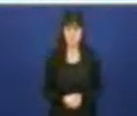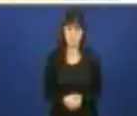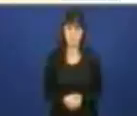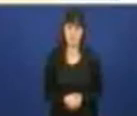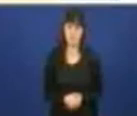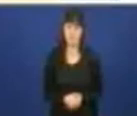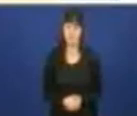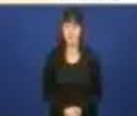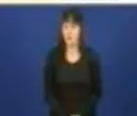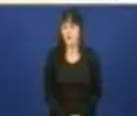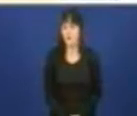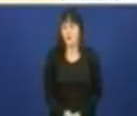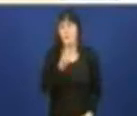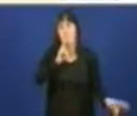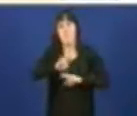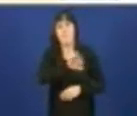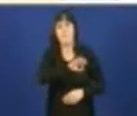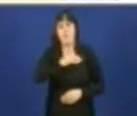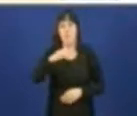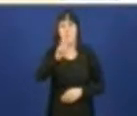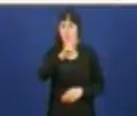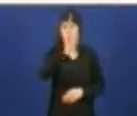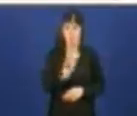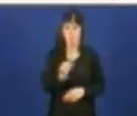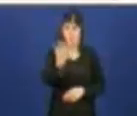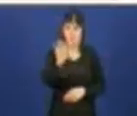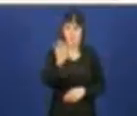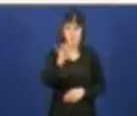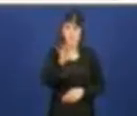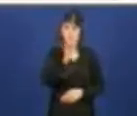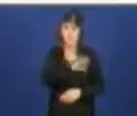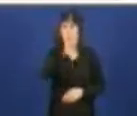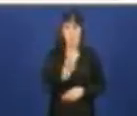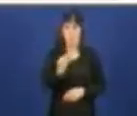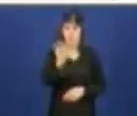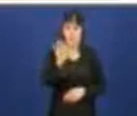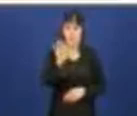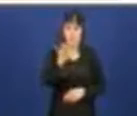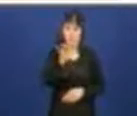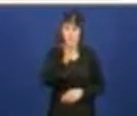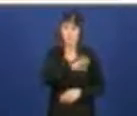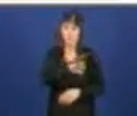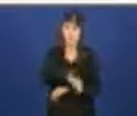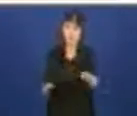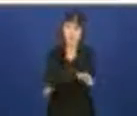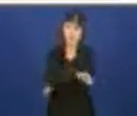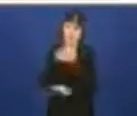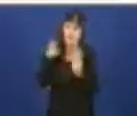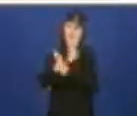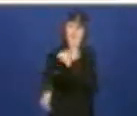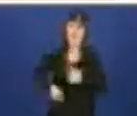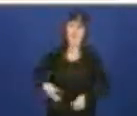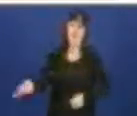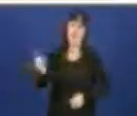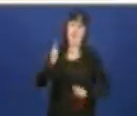Replicada, señora Buzan Santiago. Señora conselleira, espera non é a demanda, é a demanda, espera non é a demanda, é a demanda non atendida,